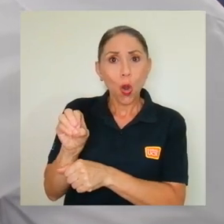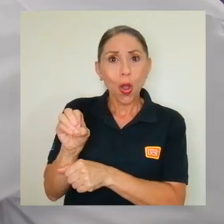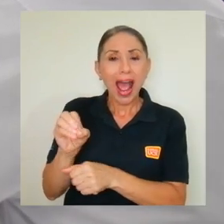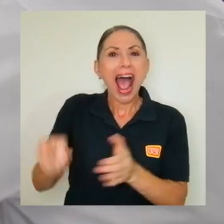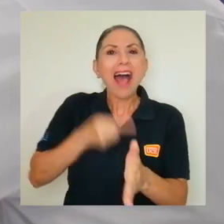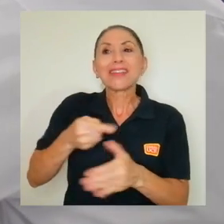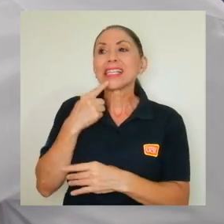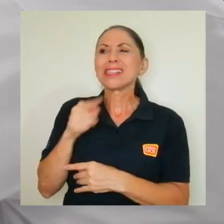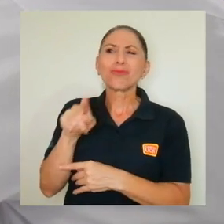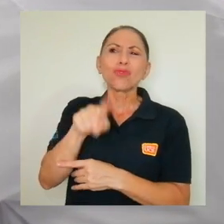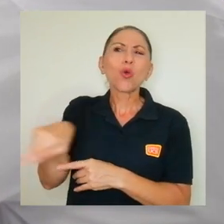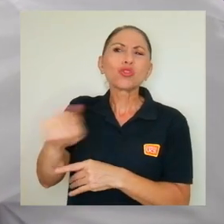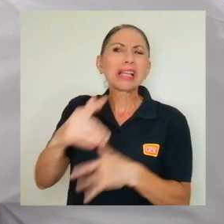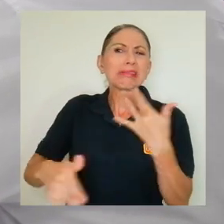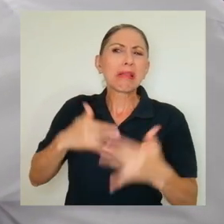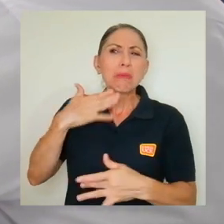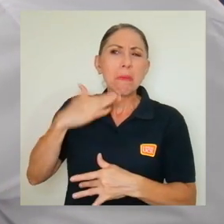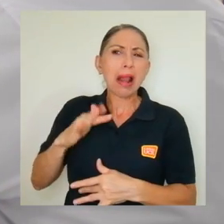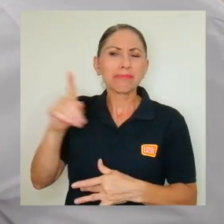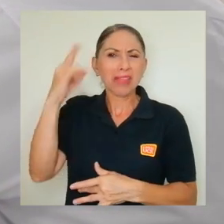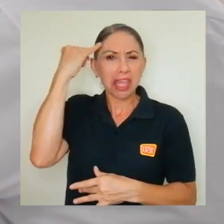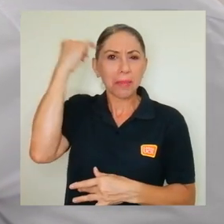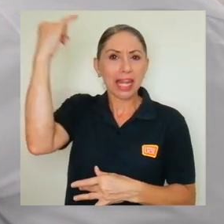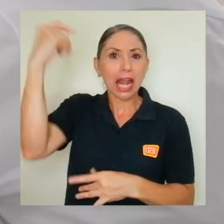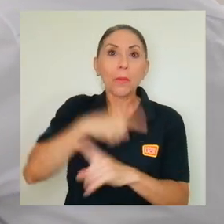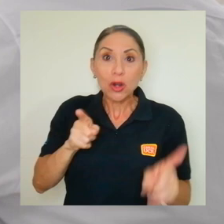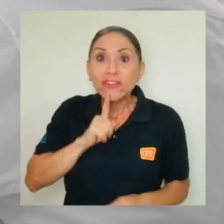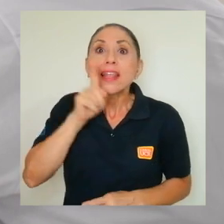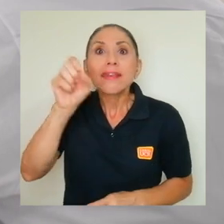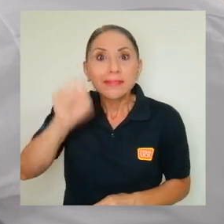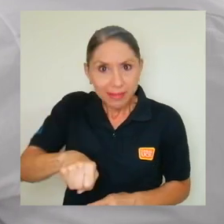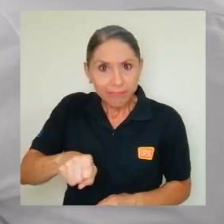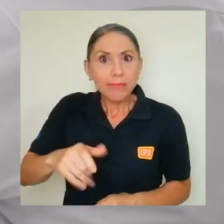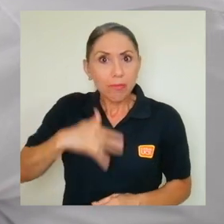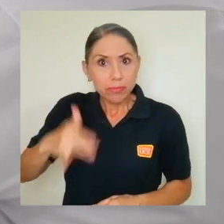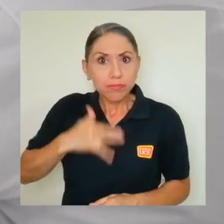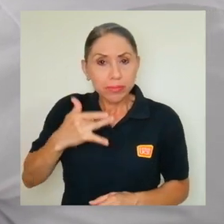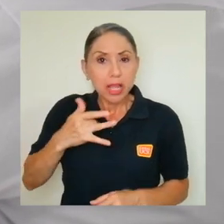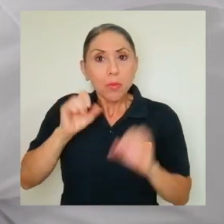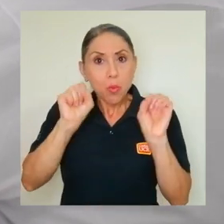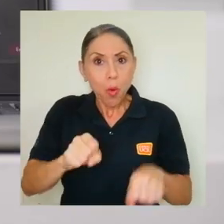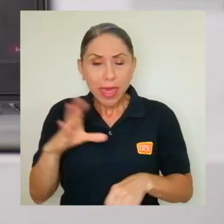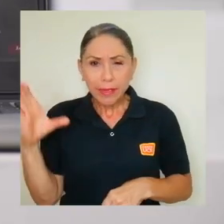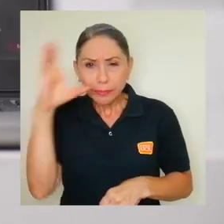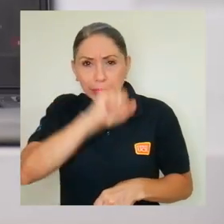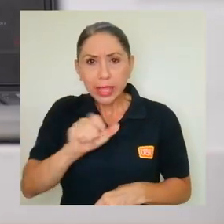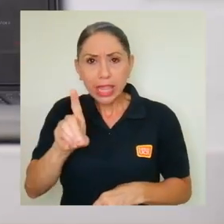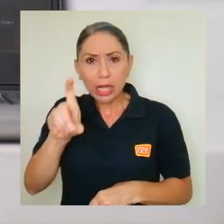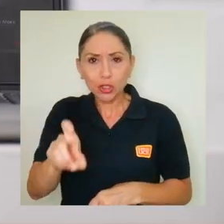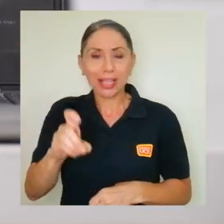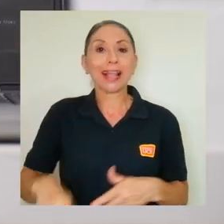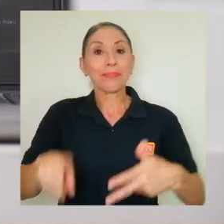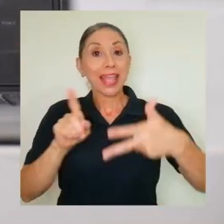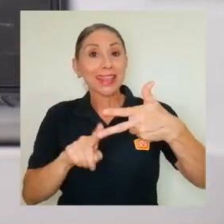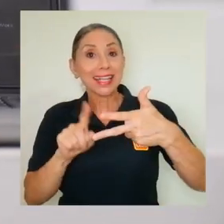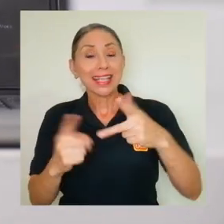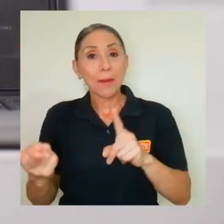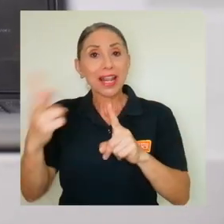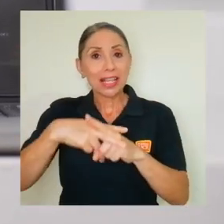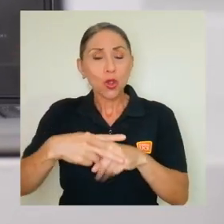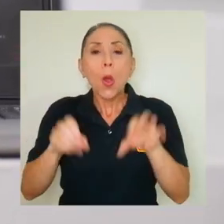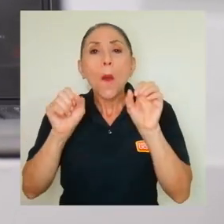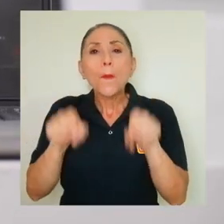tiene como síntomas imaginarios y en realidad sí es una entidad inmunológica y es una enfermedad que se puede diagnosticar. Y la tercera aplicación es poder